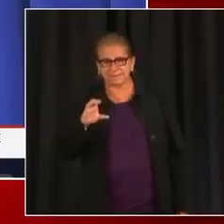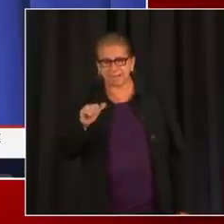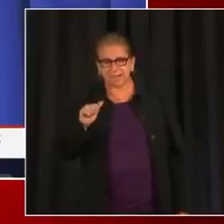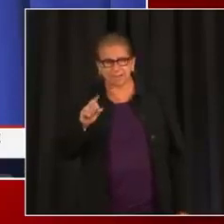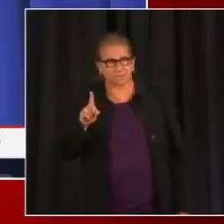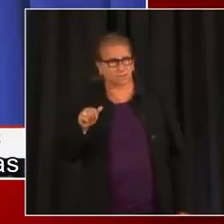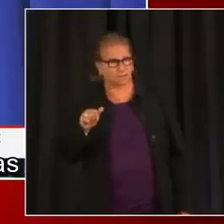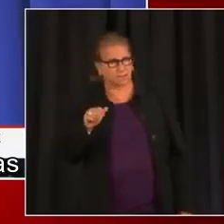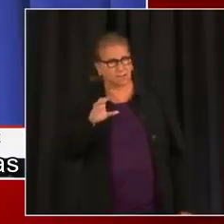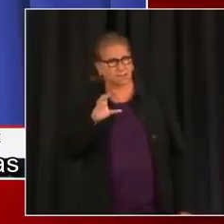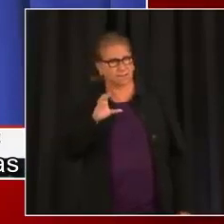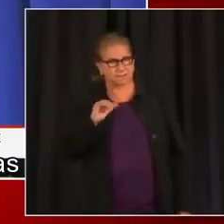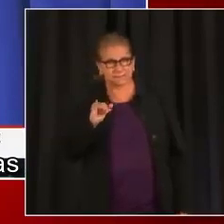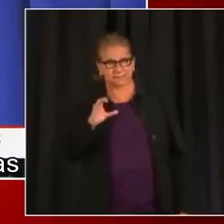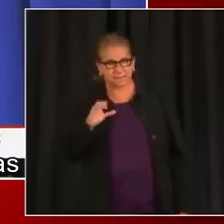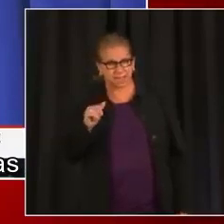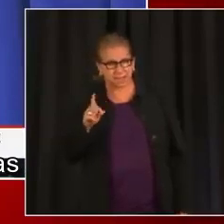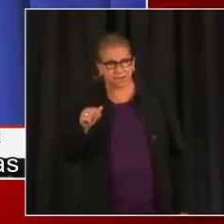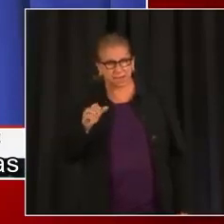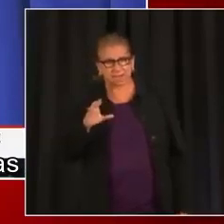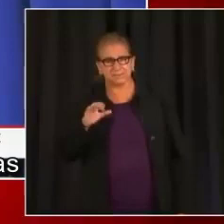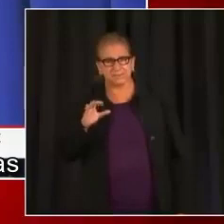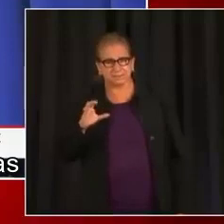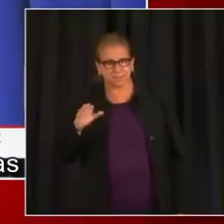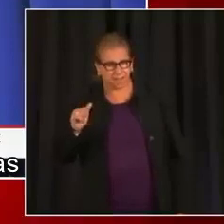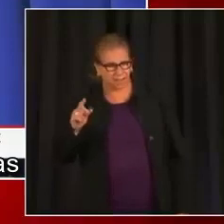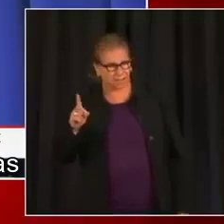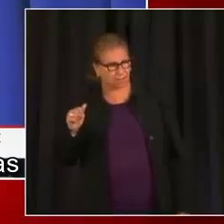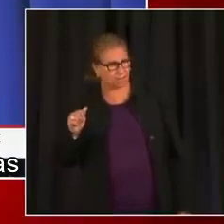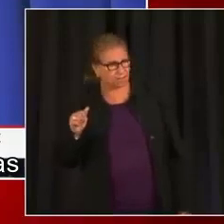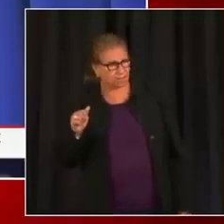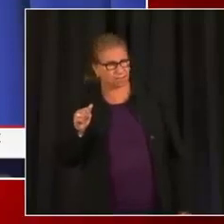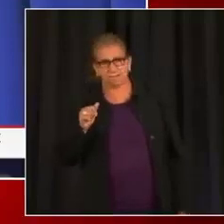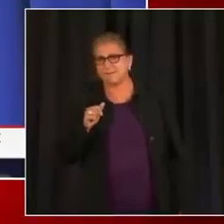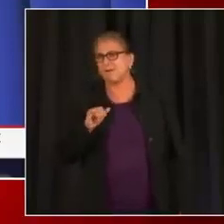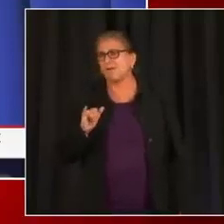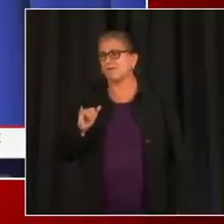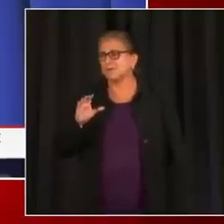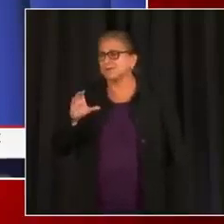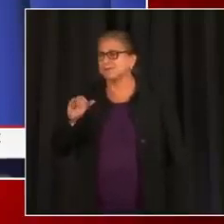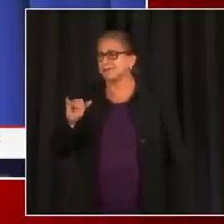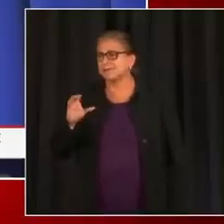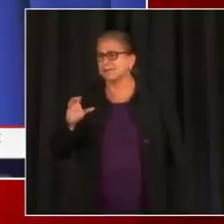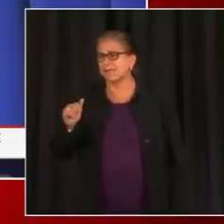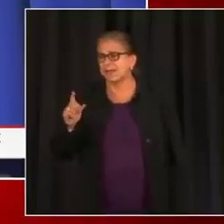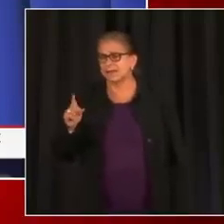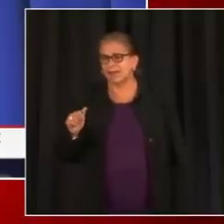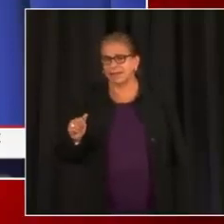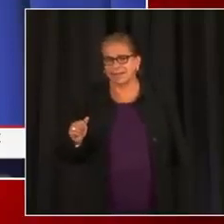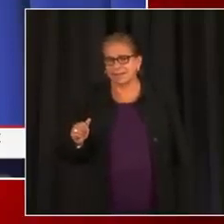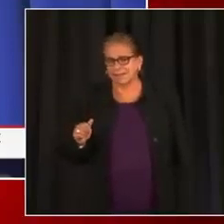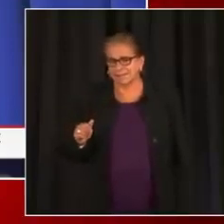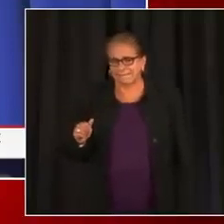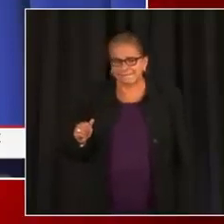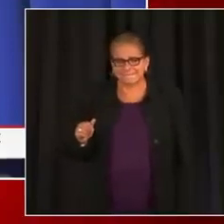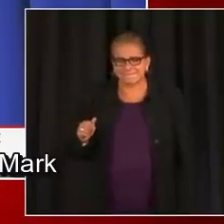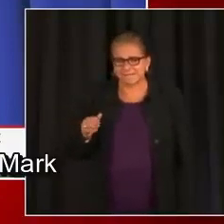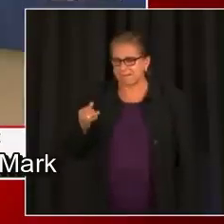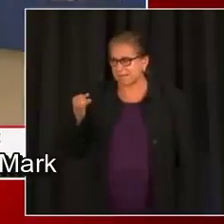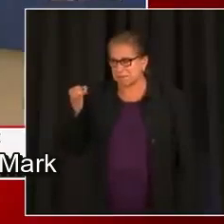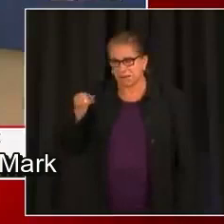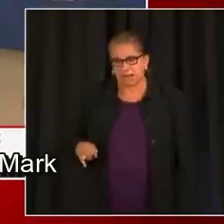Ácaros, parece. Y la gente está viendo mordeduras de insectos muy desagradables. Ok, ya veo. Ok. Y luego...